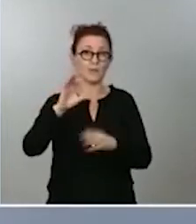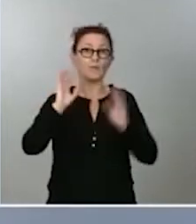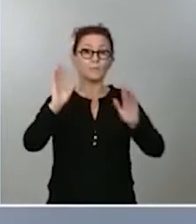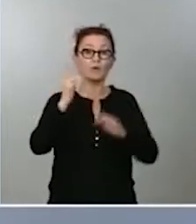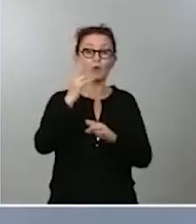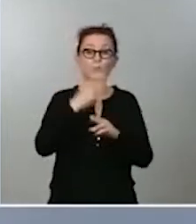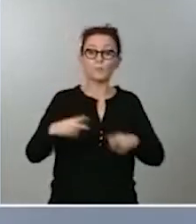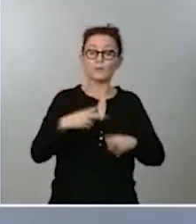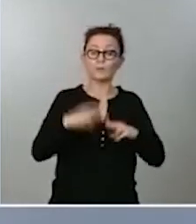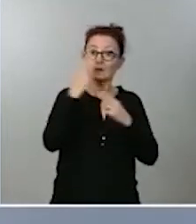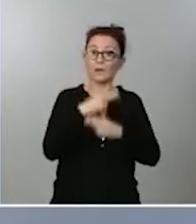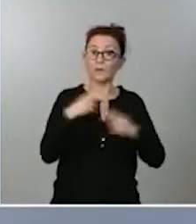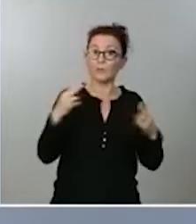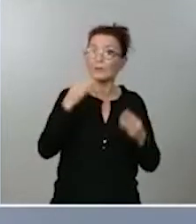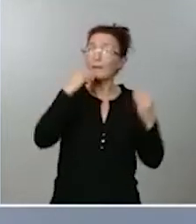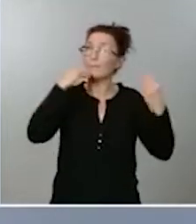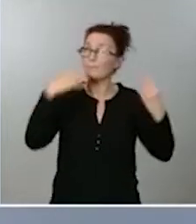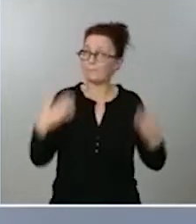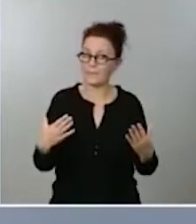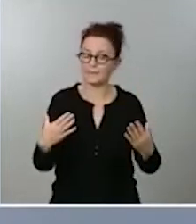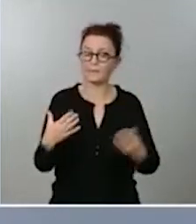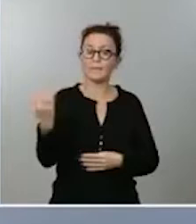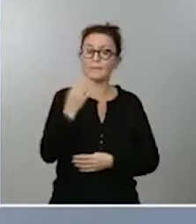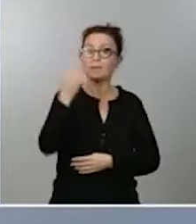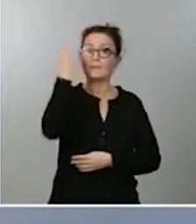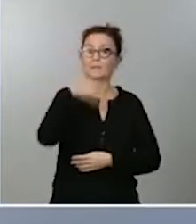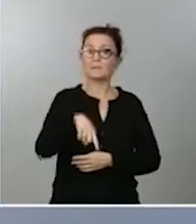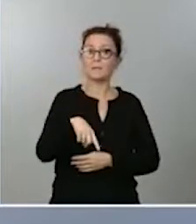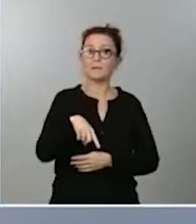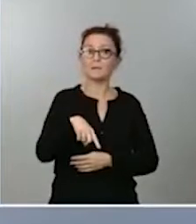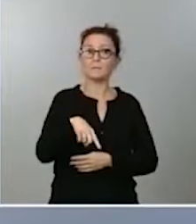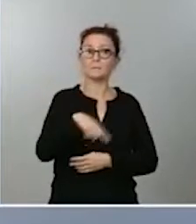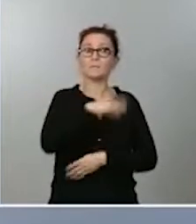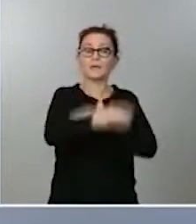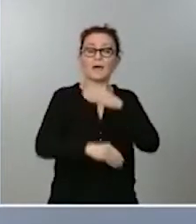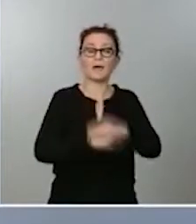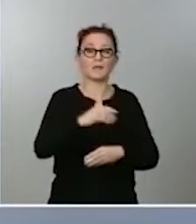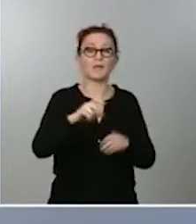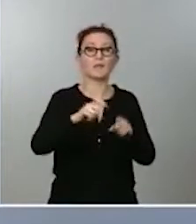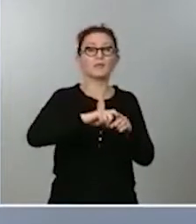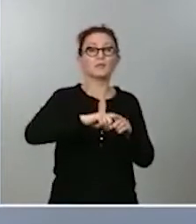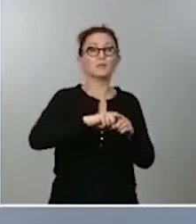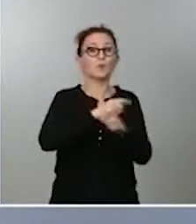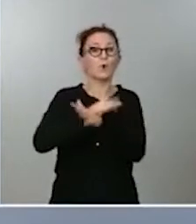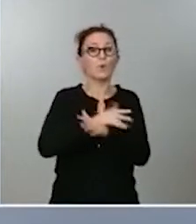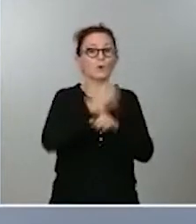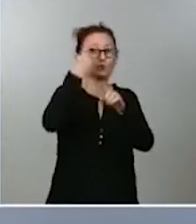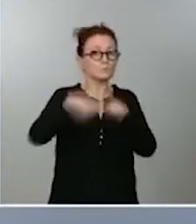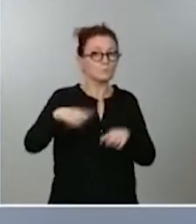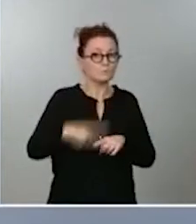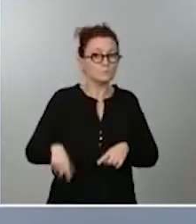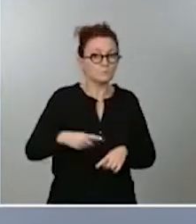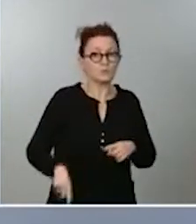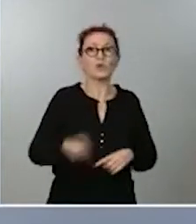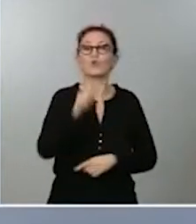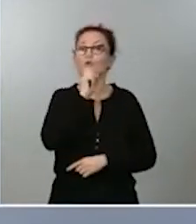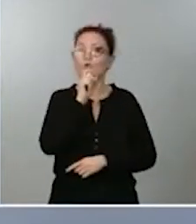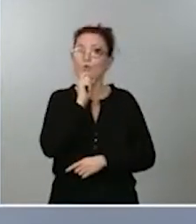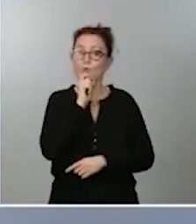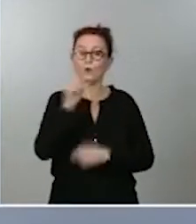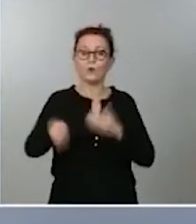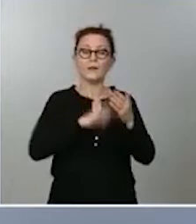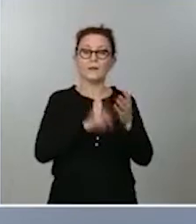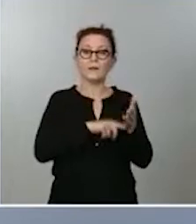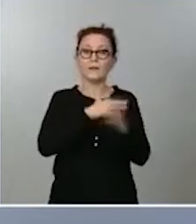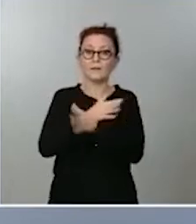naturalmente, tiene que saber cómo actuar con respecto a las diferentes tipologías de juego y a los diferentes actores. Es la ley del juego la que establece